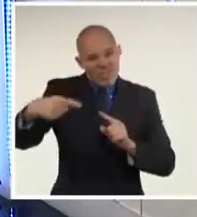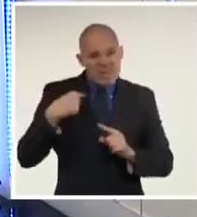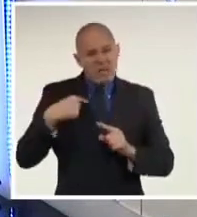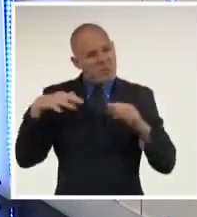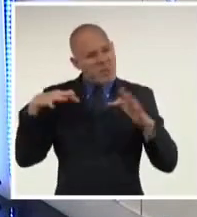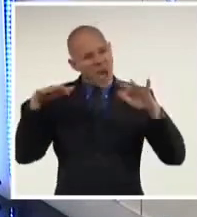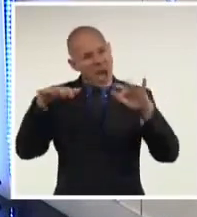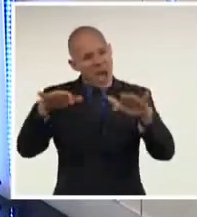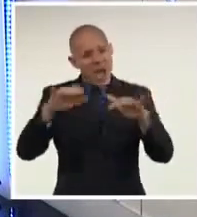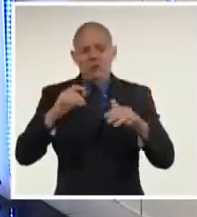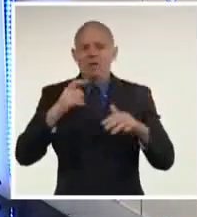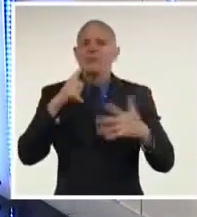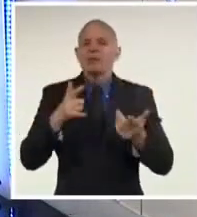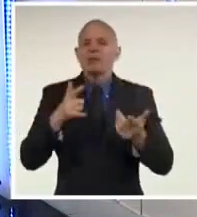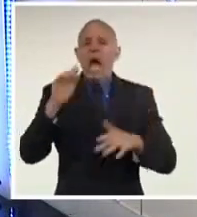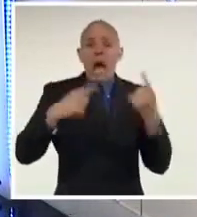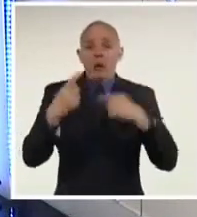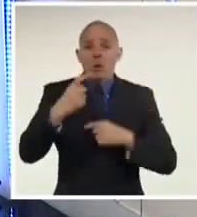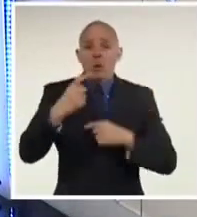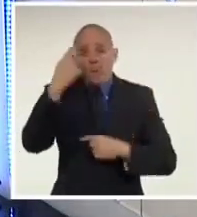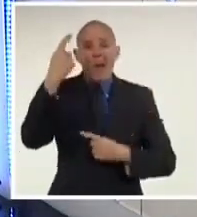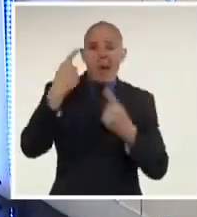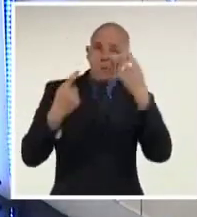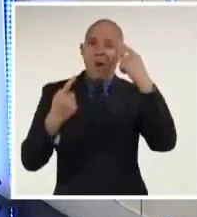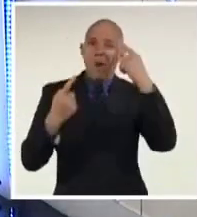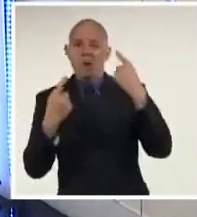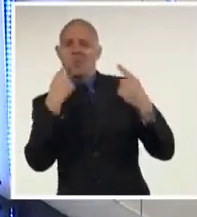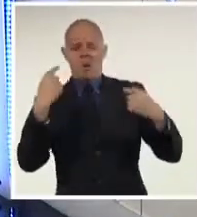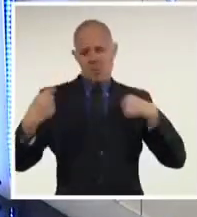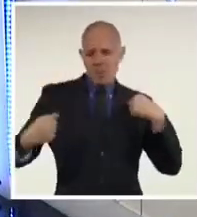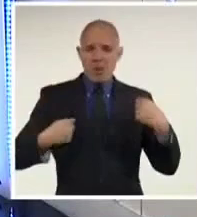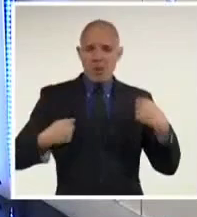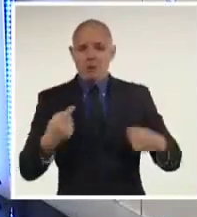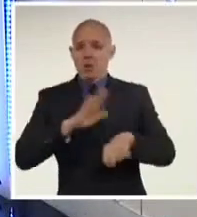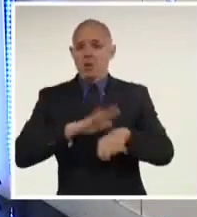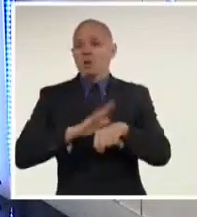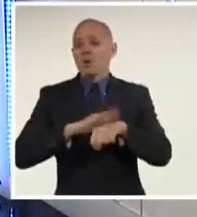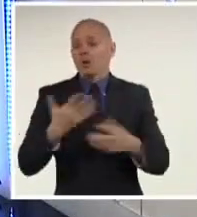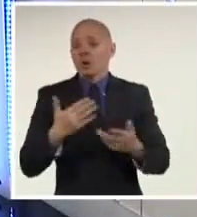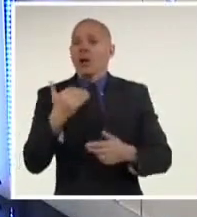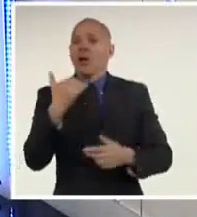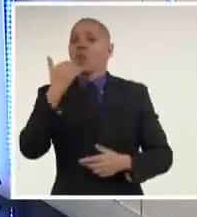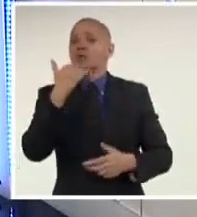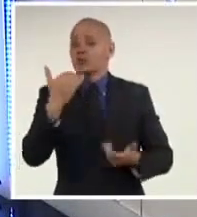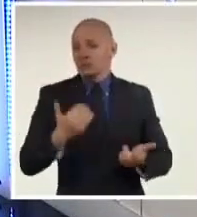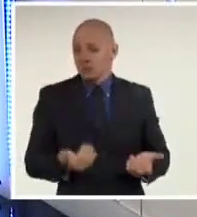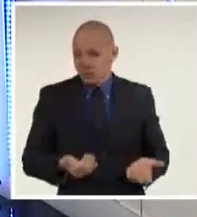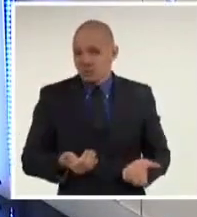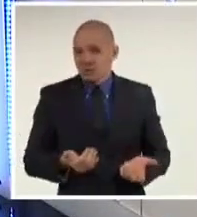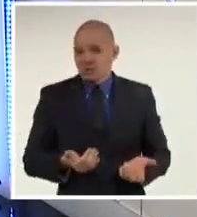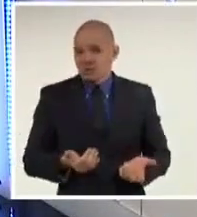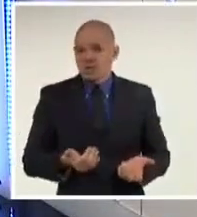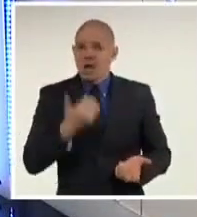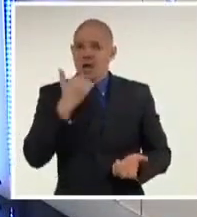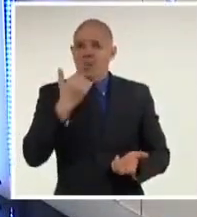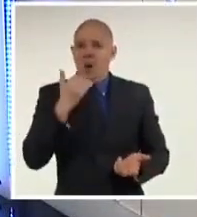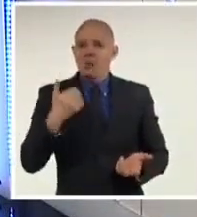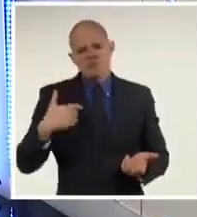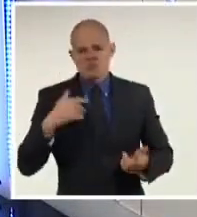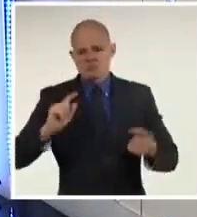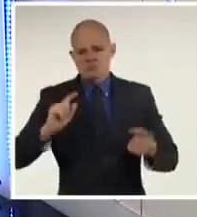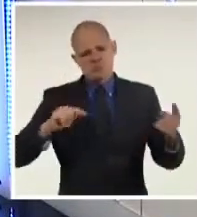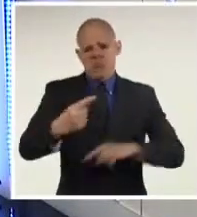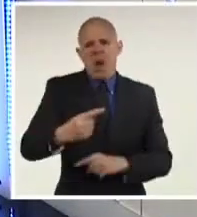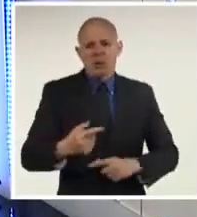en el cuerpo a tiro limpio. Le entran estas fuerzas del orden que, se saben, impunes. Boluarte no ha condenado a la